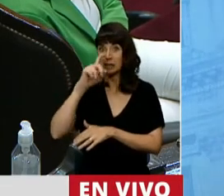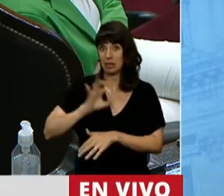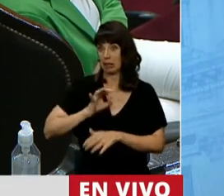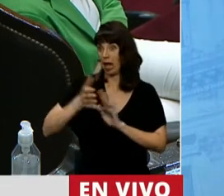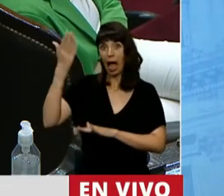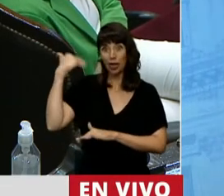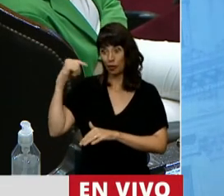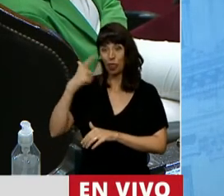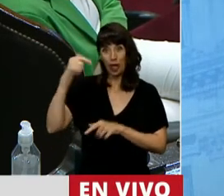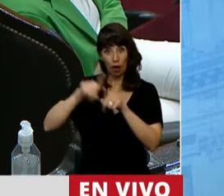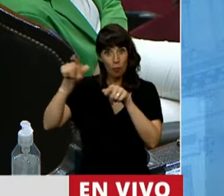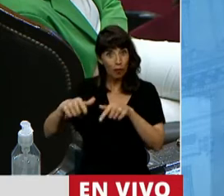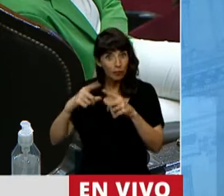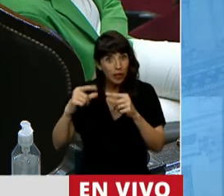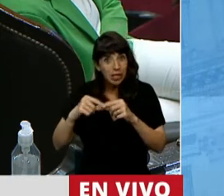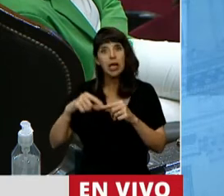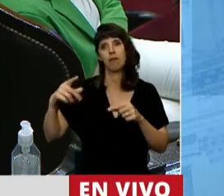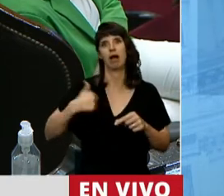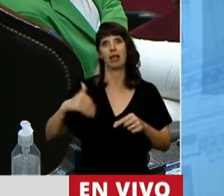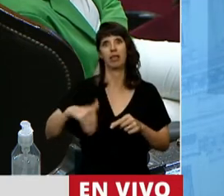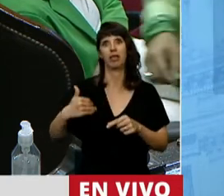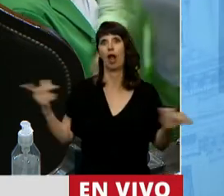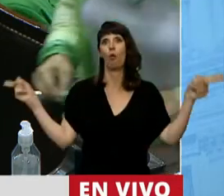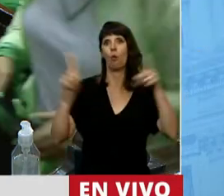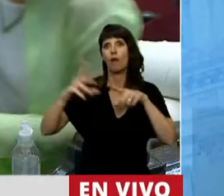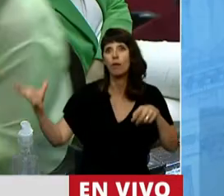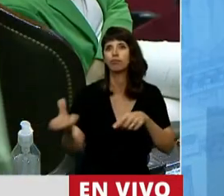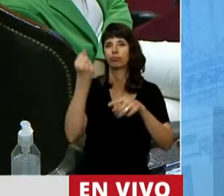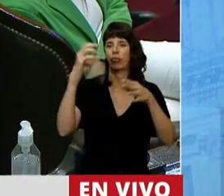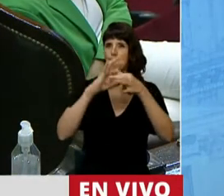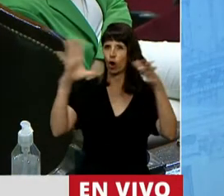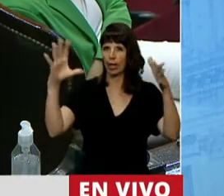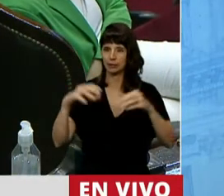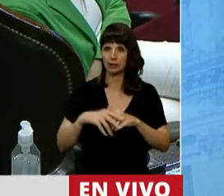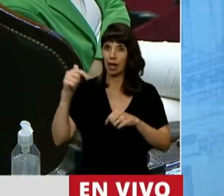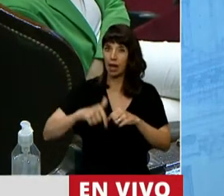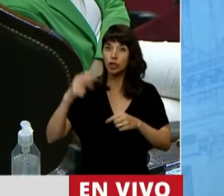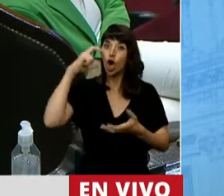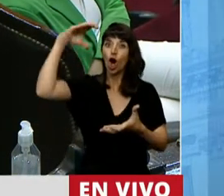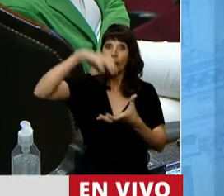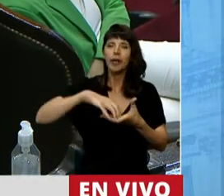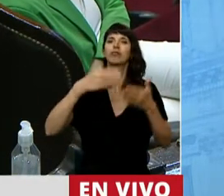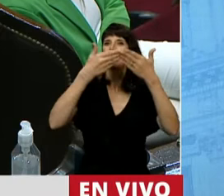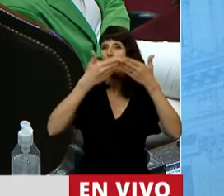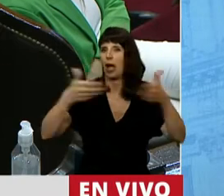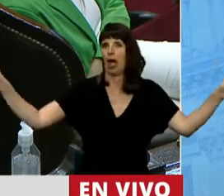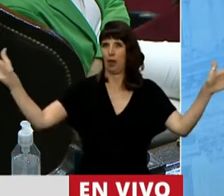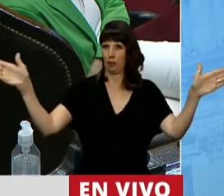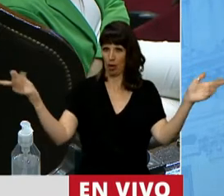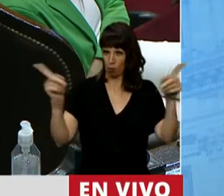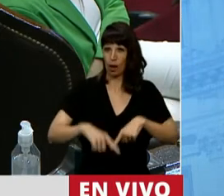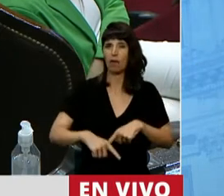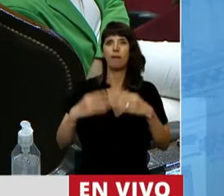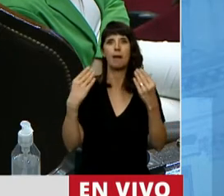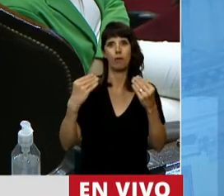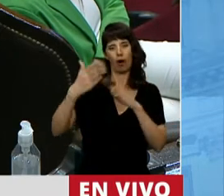nuestro país recuperaba la democracia, este Congreso reabría sus puertas después que una